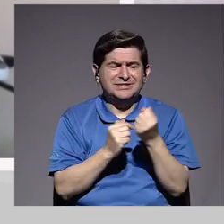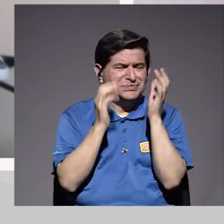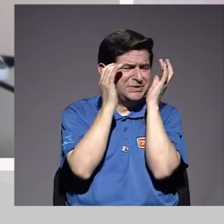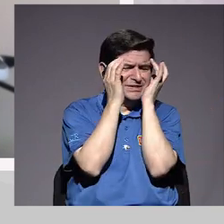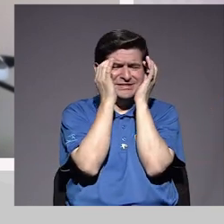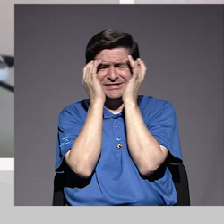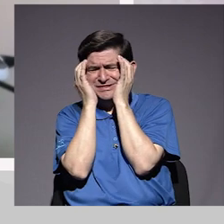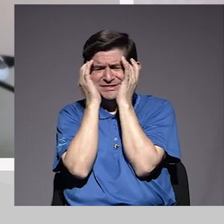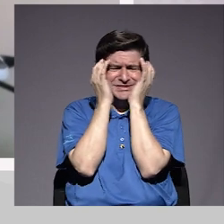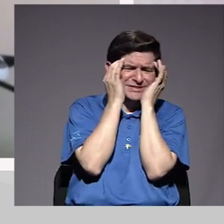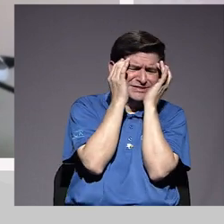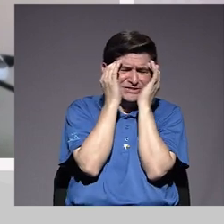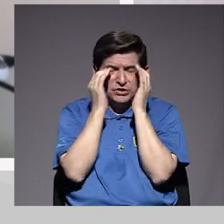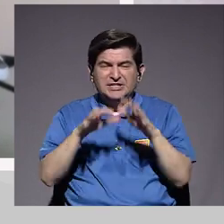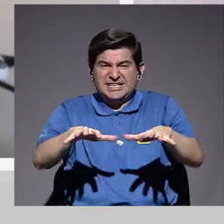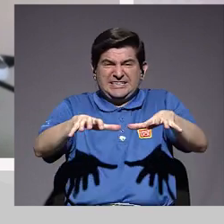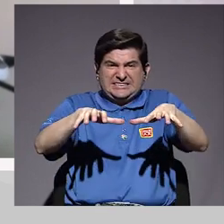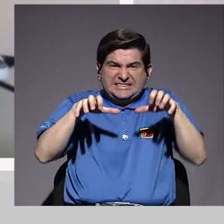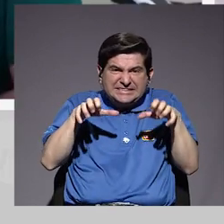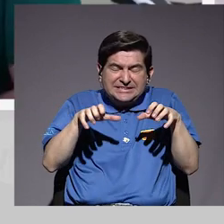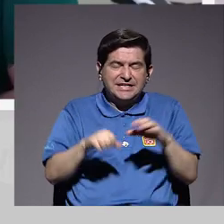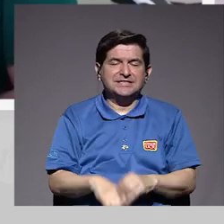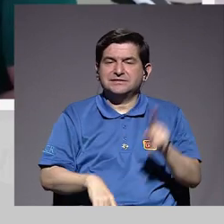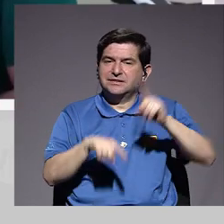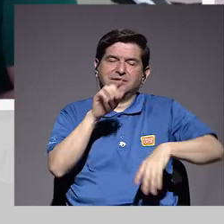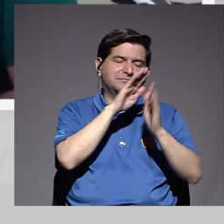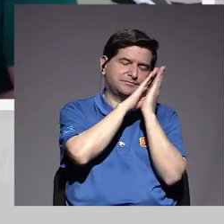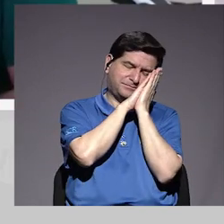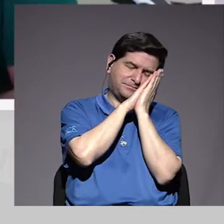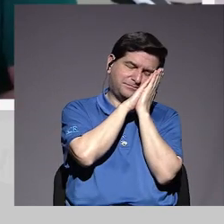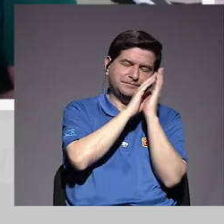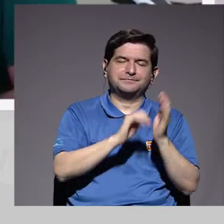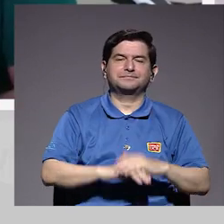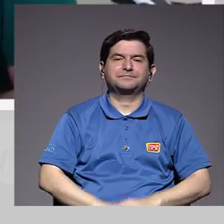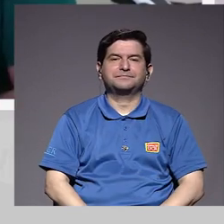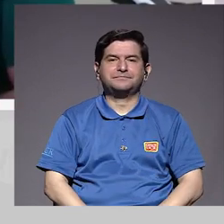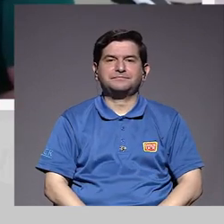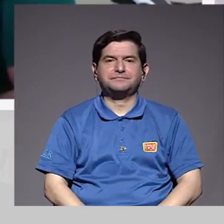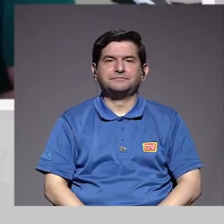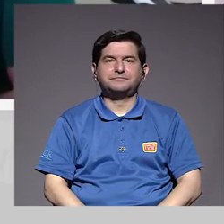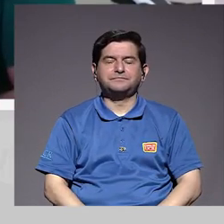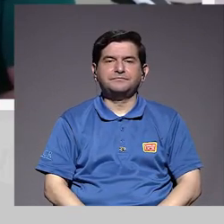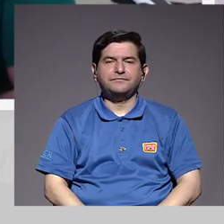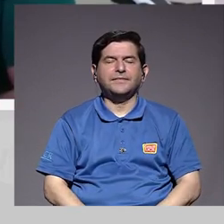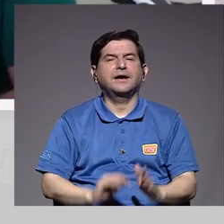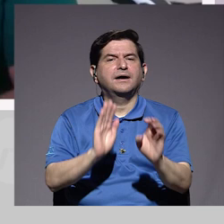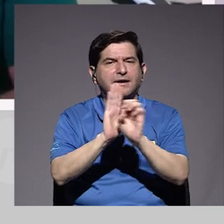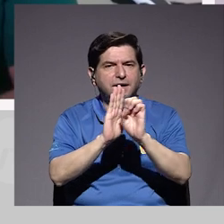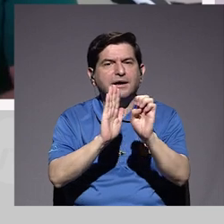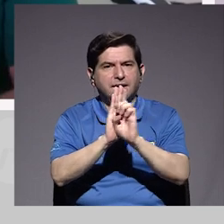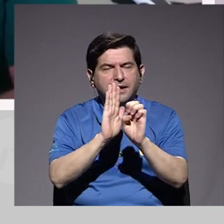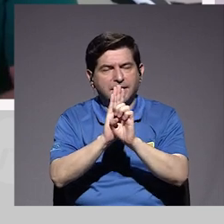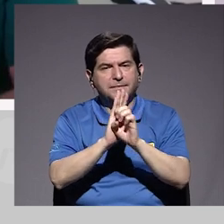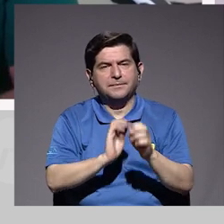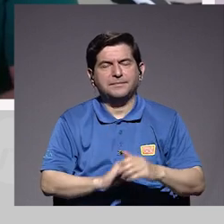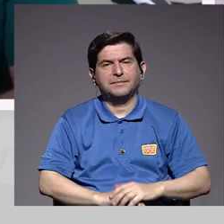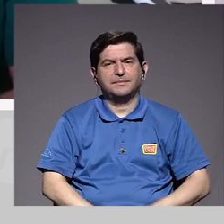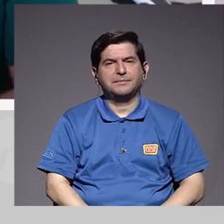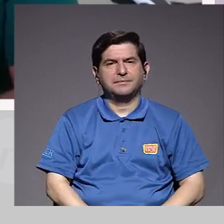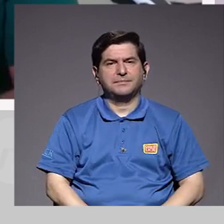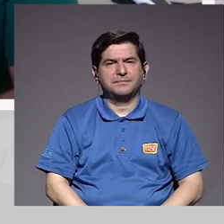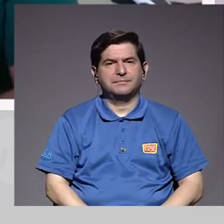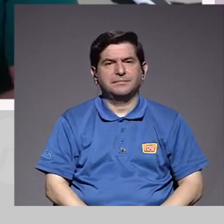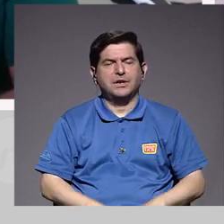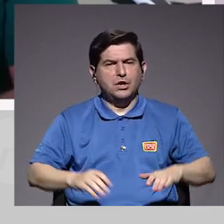estrés y que genera insomnio. Puede darse, por ejemplo, que exista esta